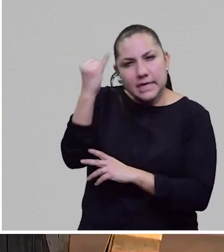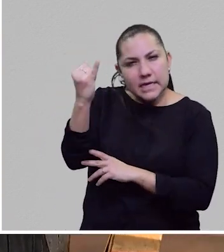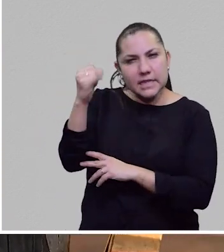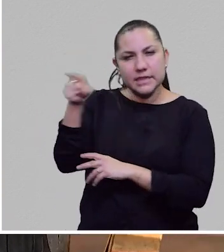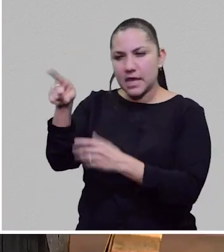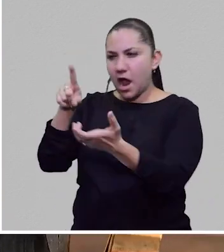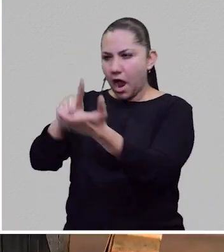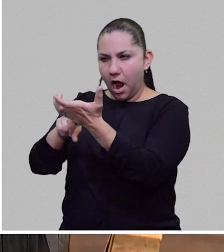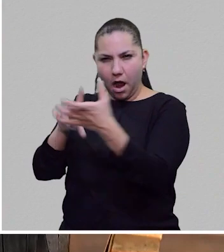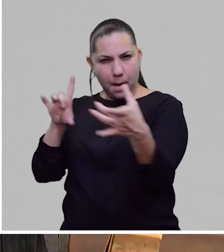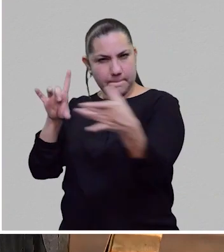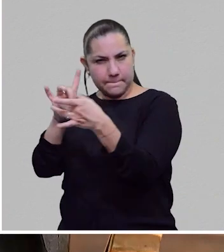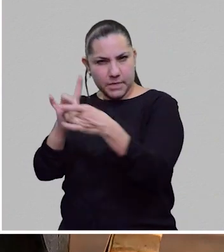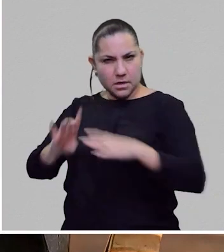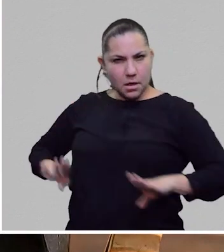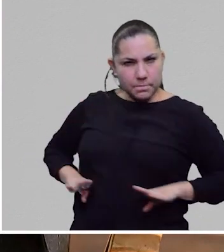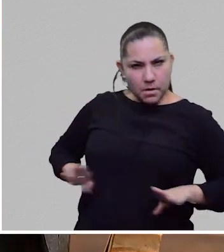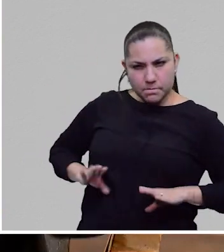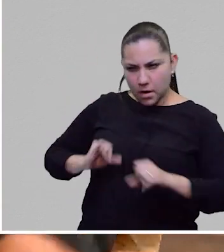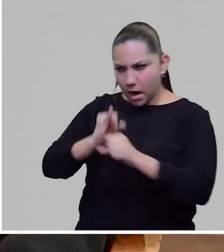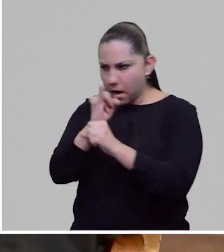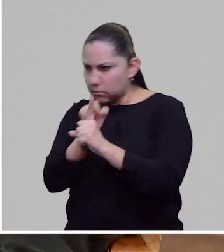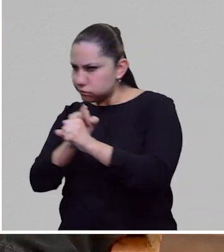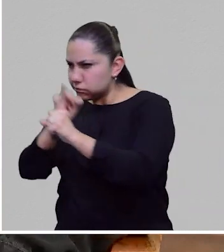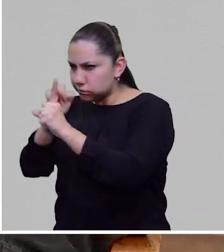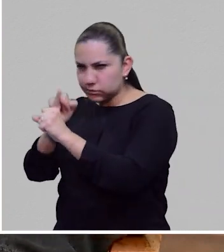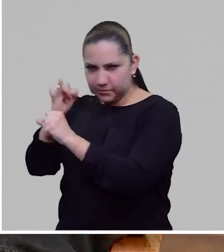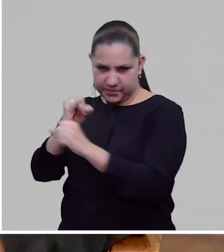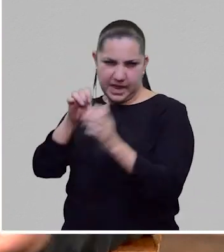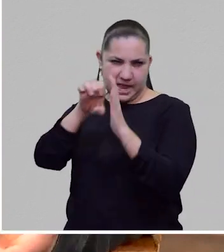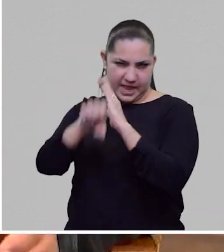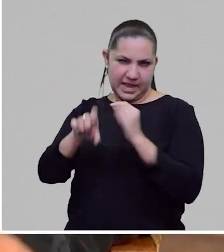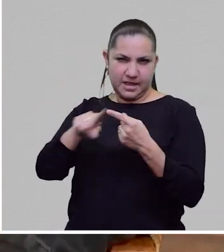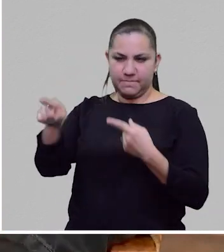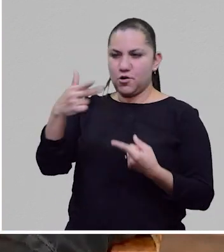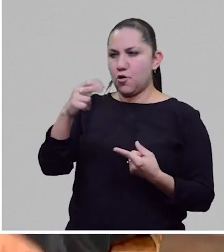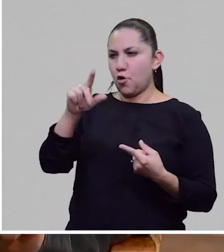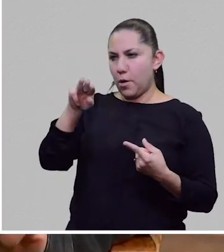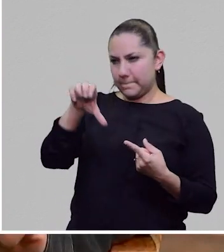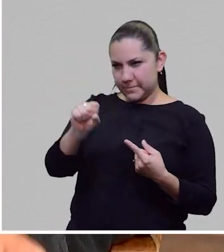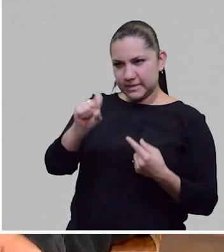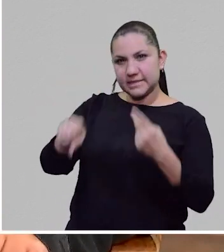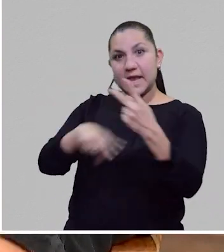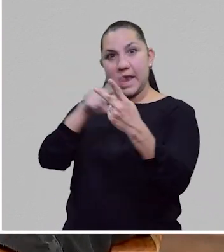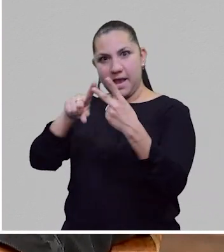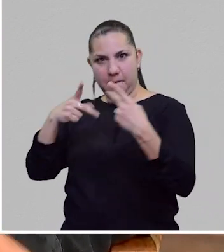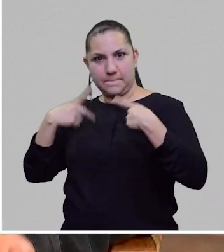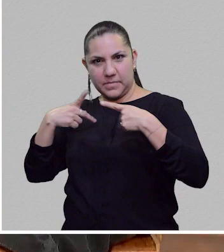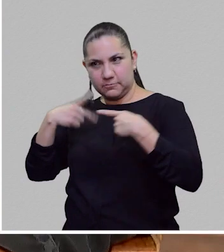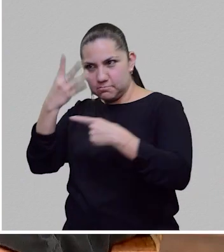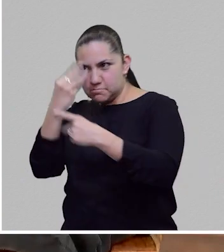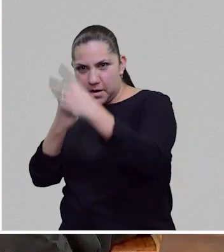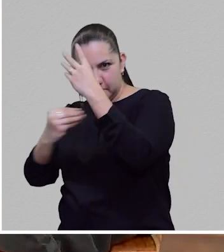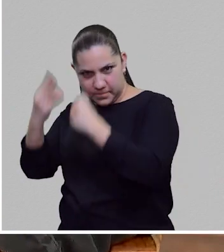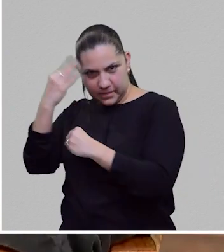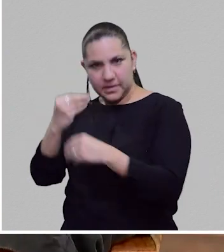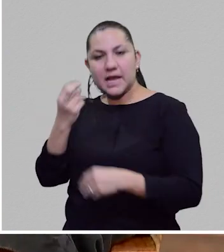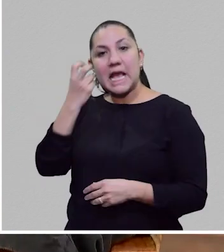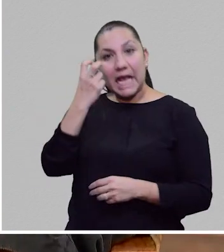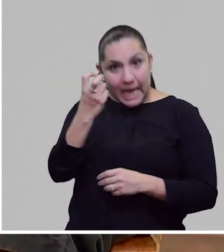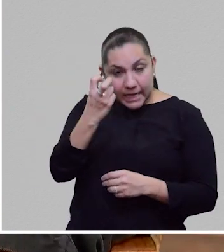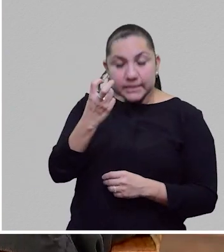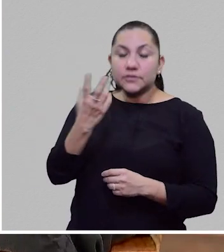detectives, son un poco como un Sherlock Holmes y su Watson, y van resolviendo problemas lógicos, que además los lesa ahora y suenan muy vigentes,